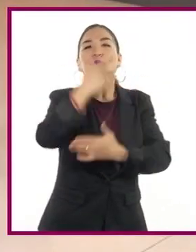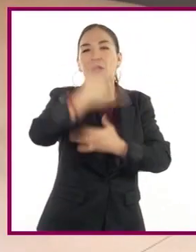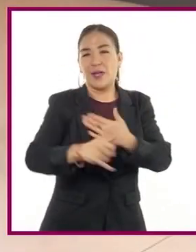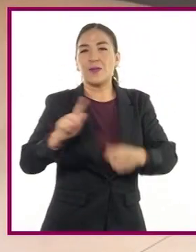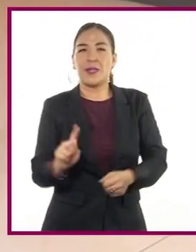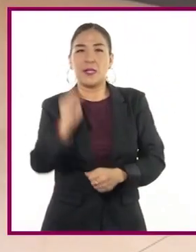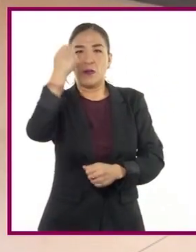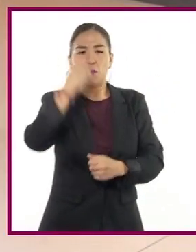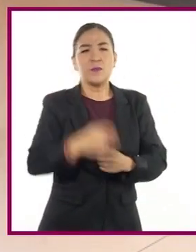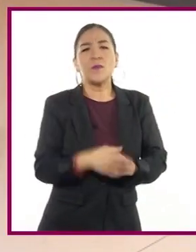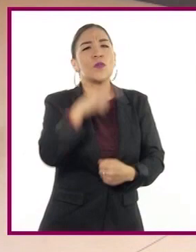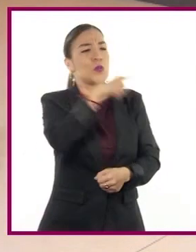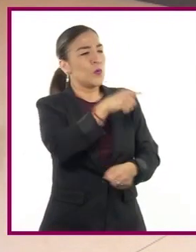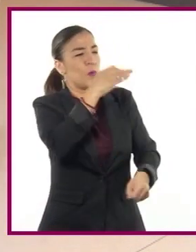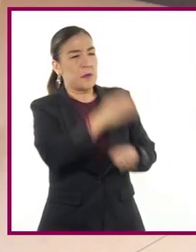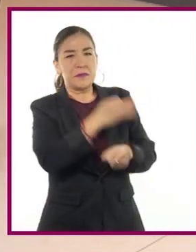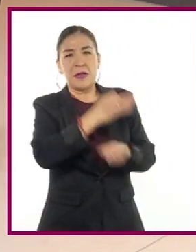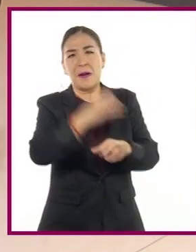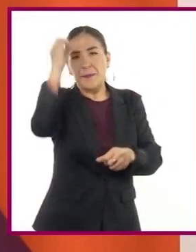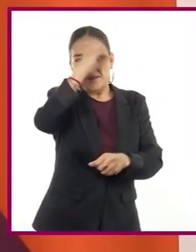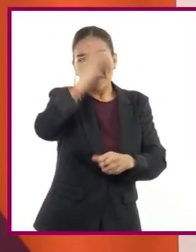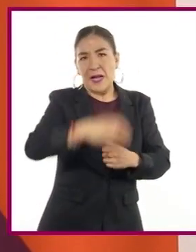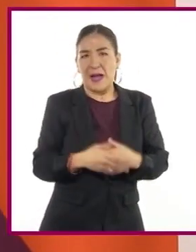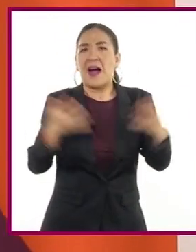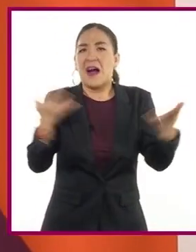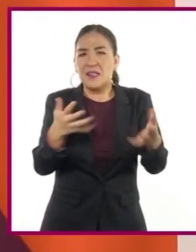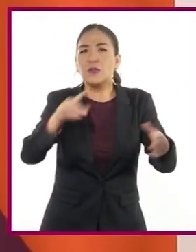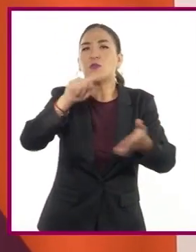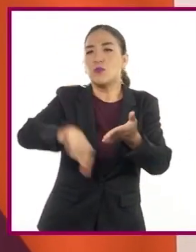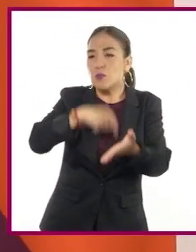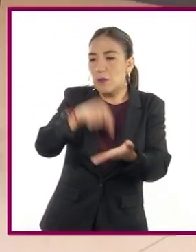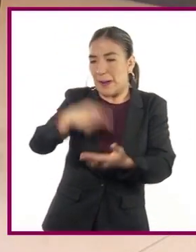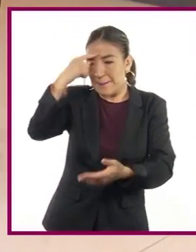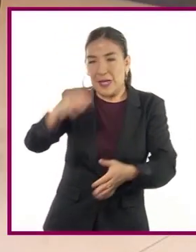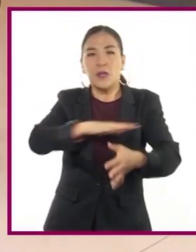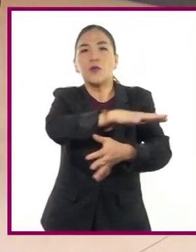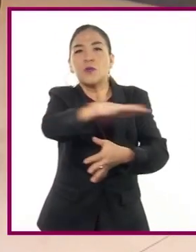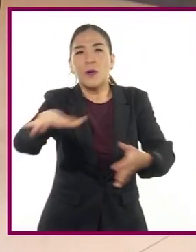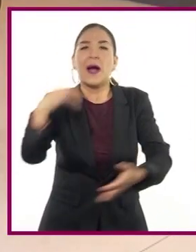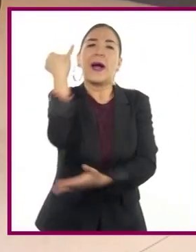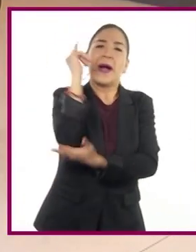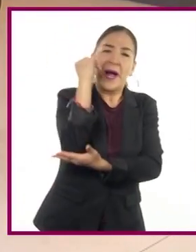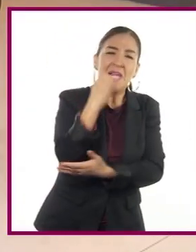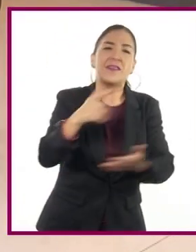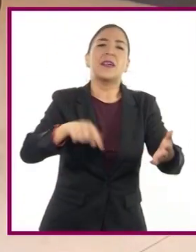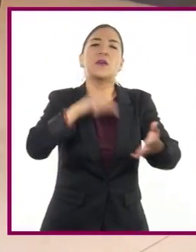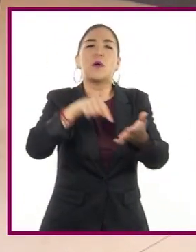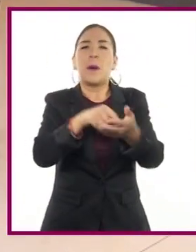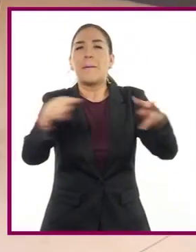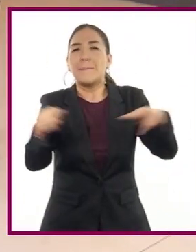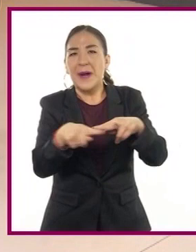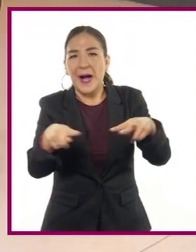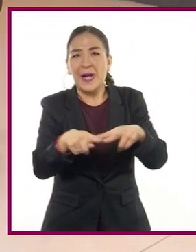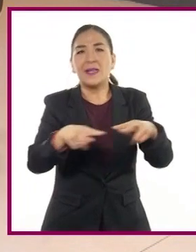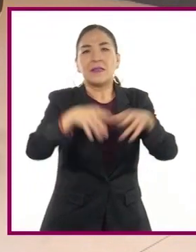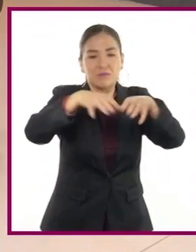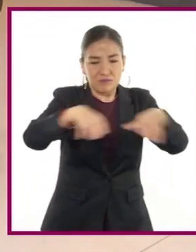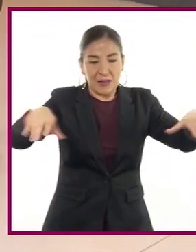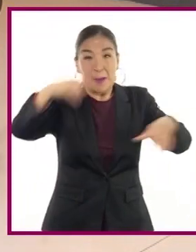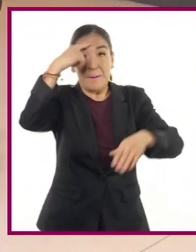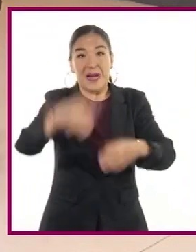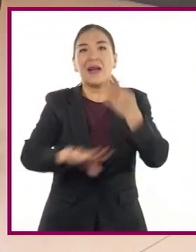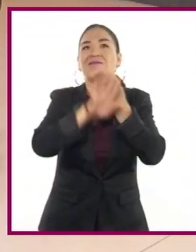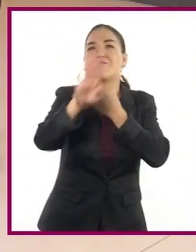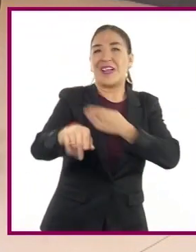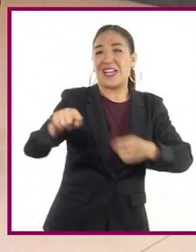¿Qué te parece intervenir las áreas públicas como parques, jardines, jardineras, para evitar que los